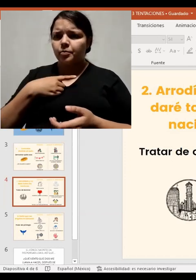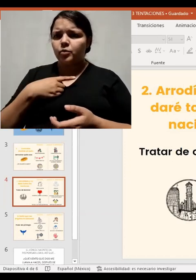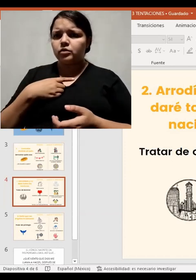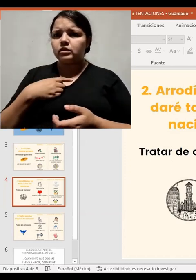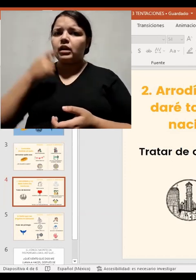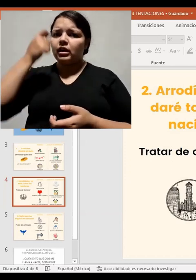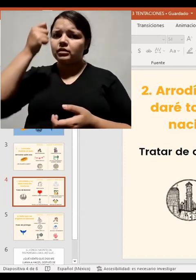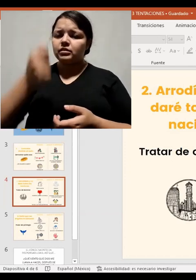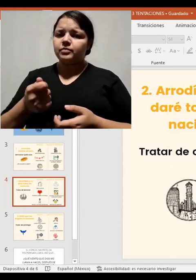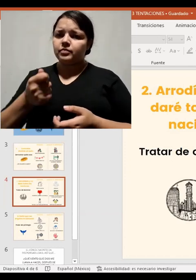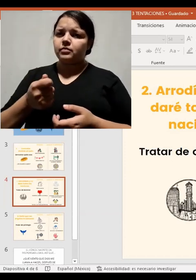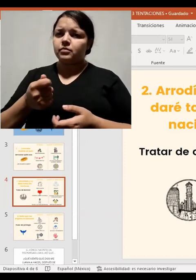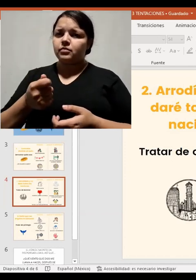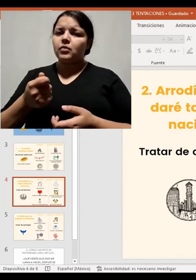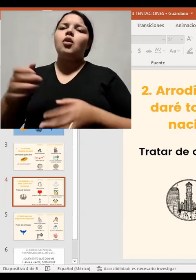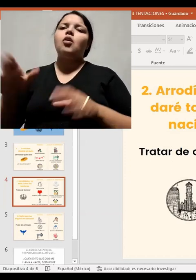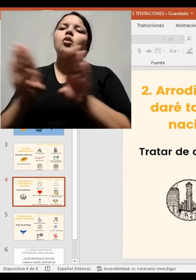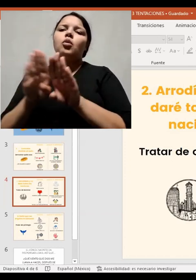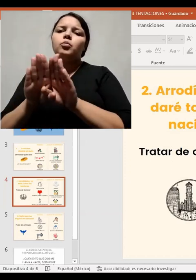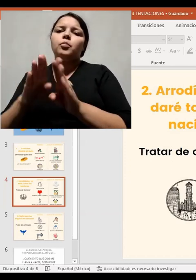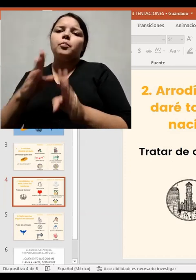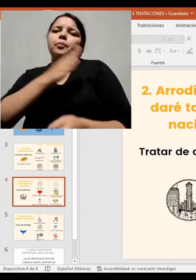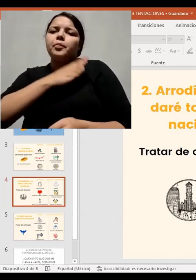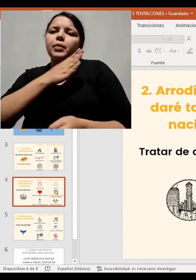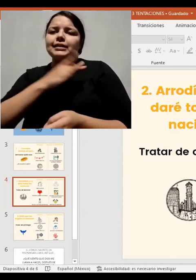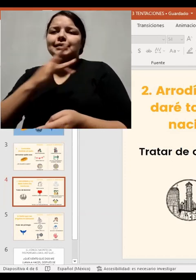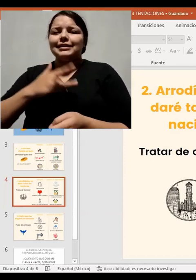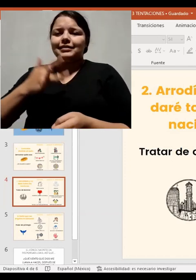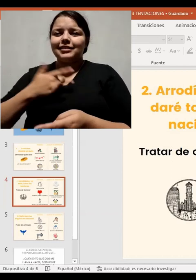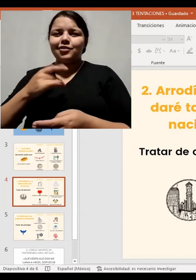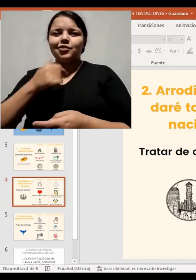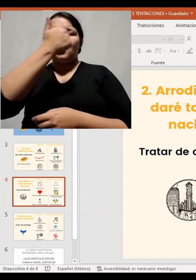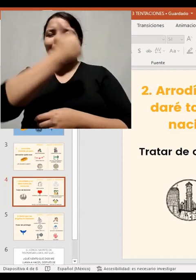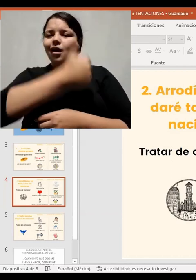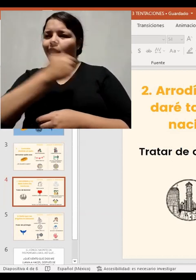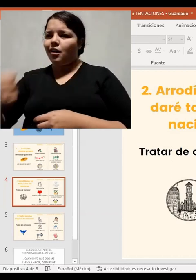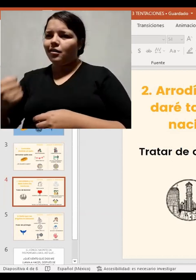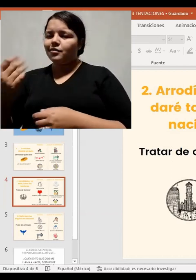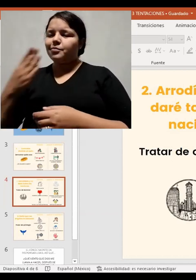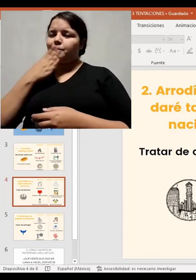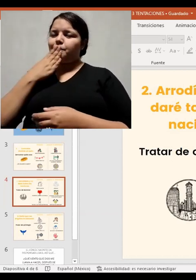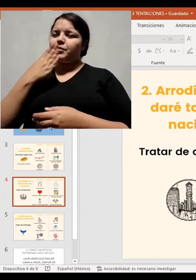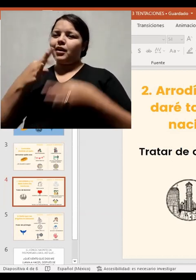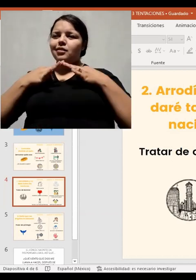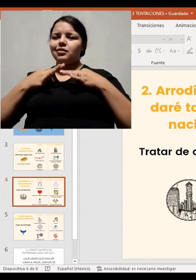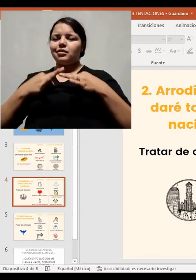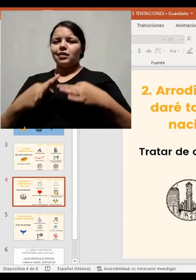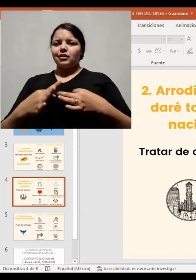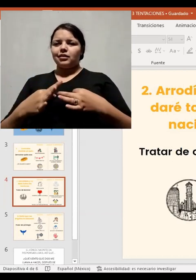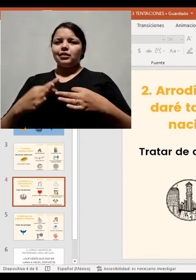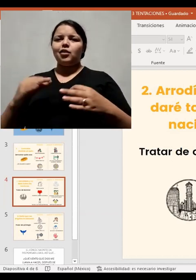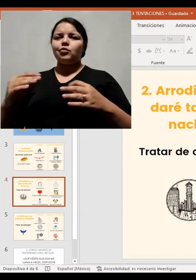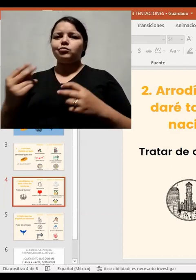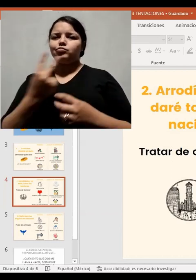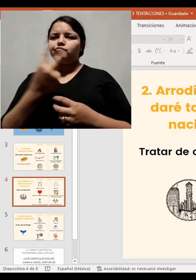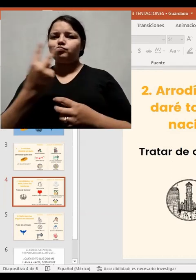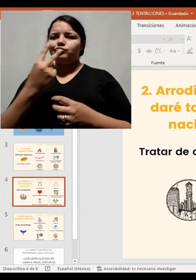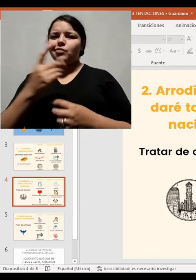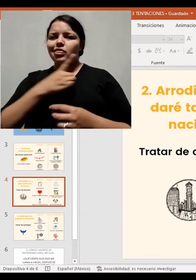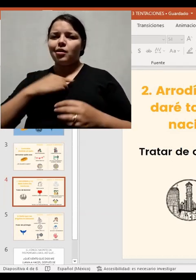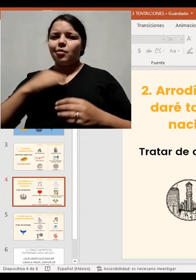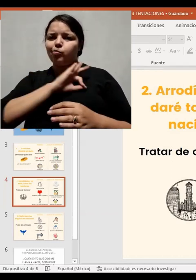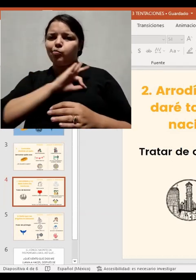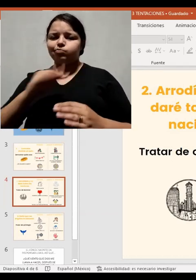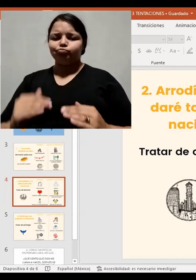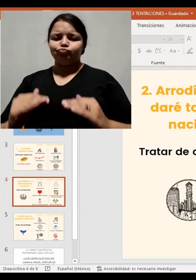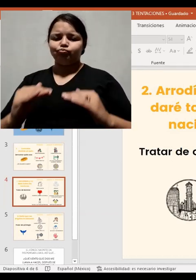bien común. No estoy. Estoy buscando que cambie para que sea como yo quiero. No para crecer. Entonces, ahí se